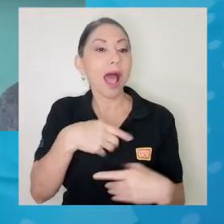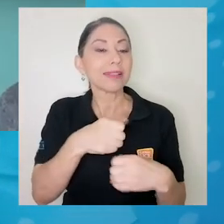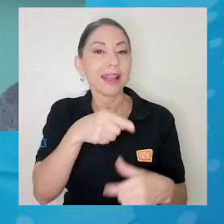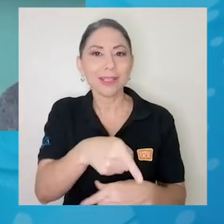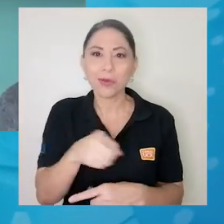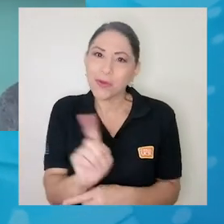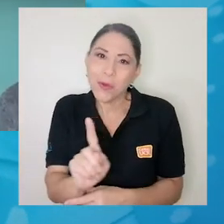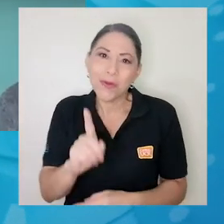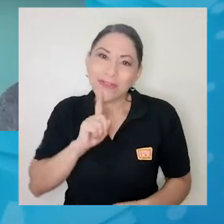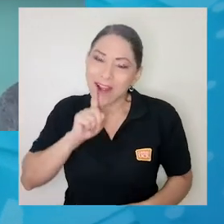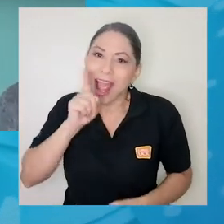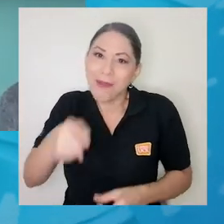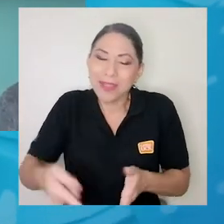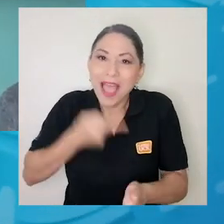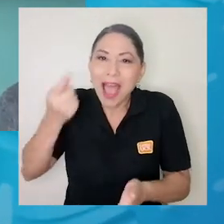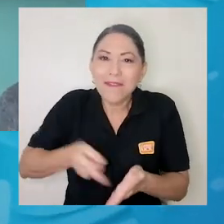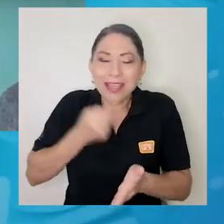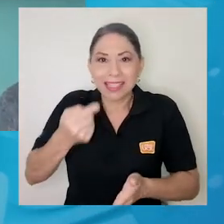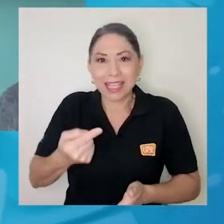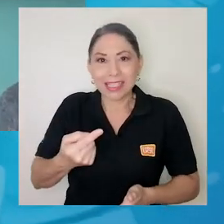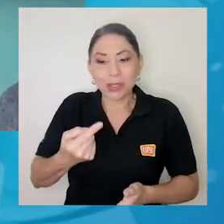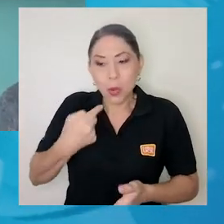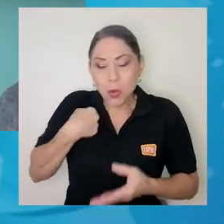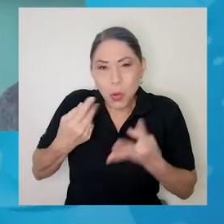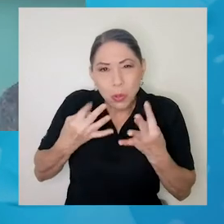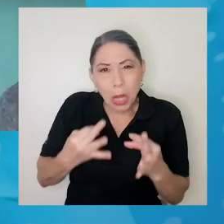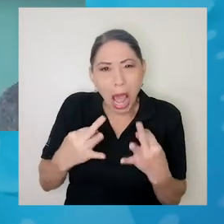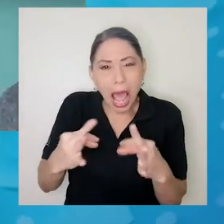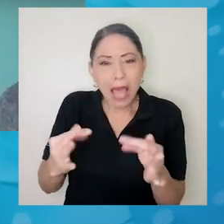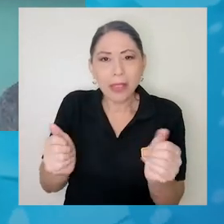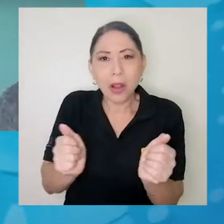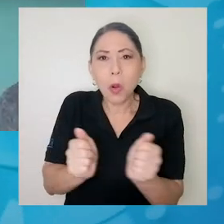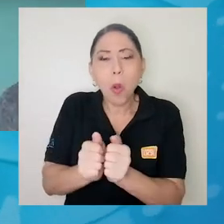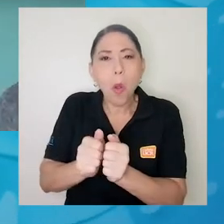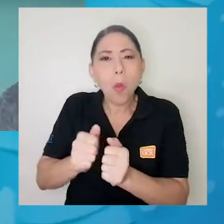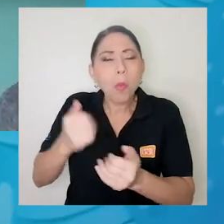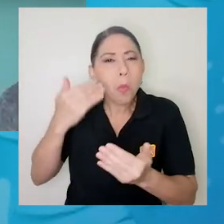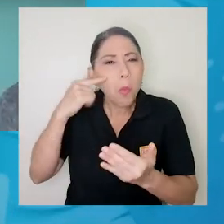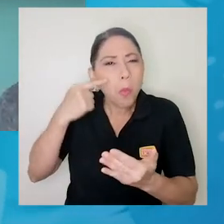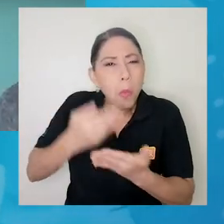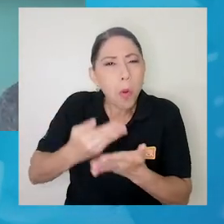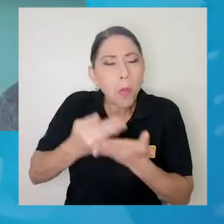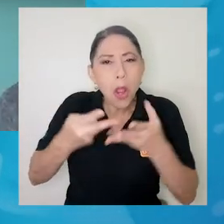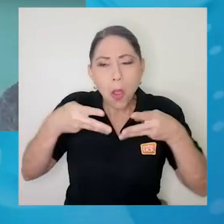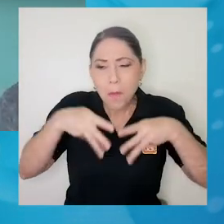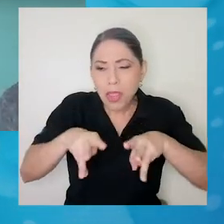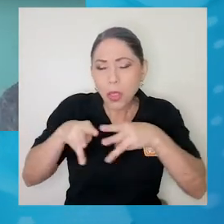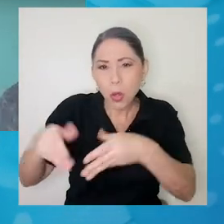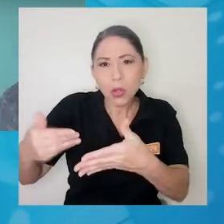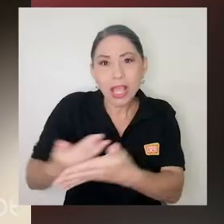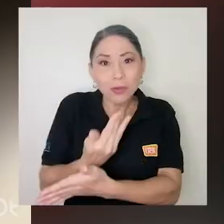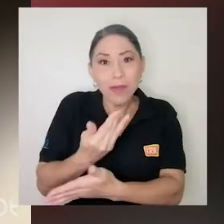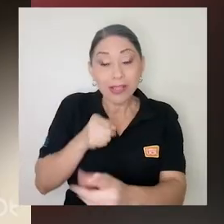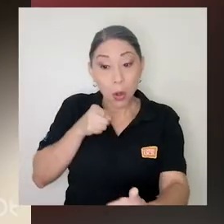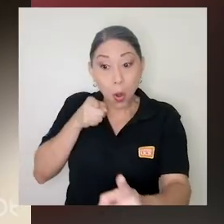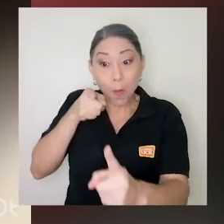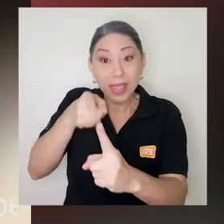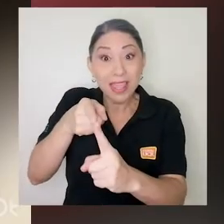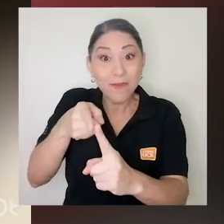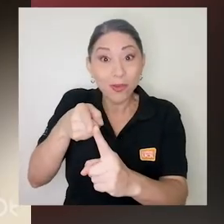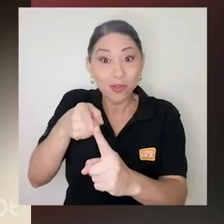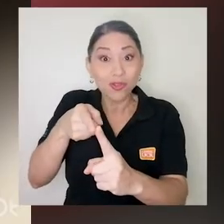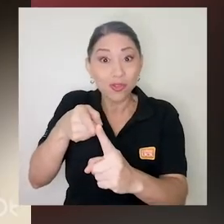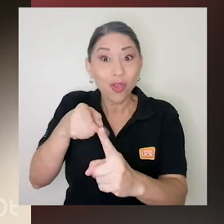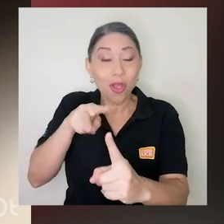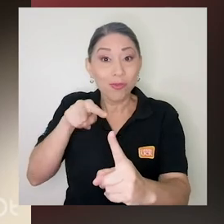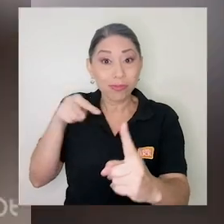sino que realmente a veces tratar de aproximar mediante nuevas metodologías o dar nuevos enfoques a los objetivos puede cumplir